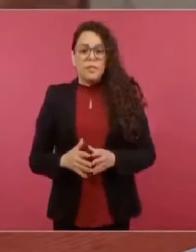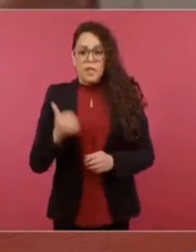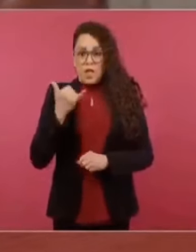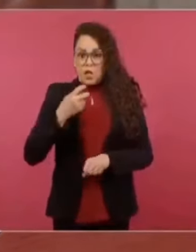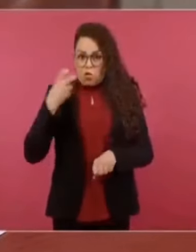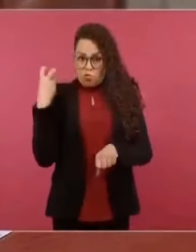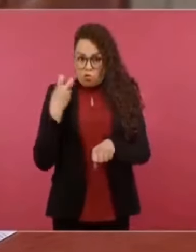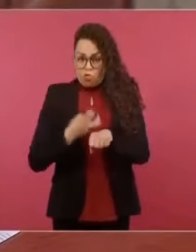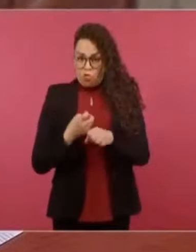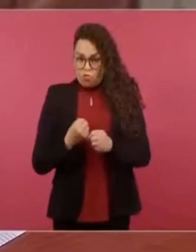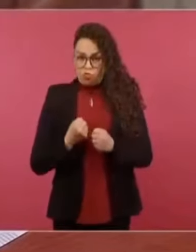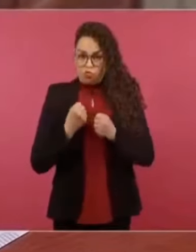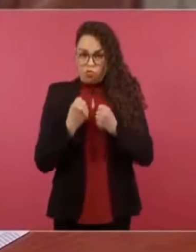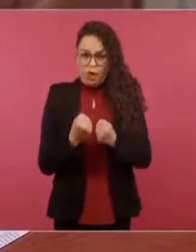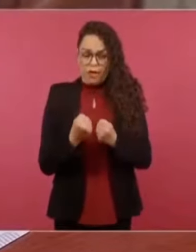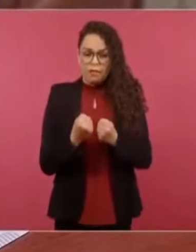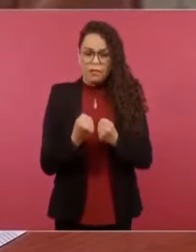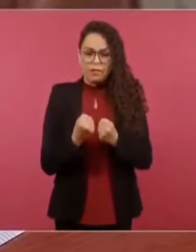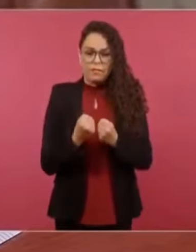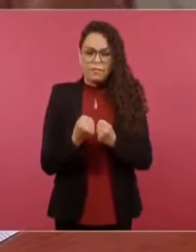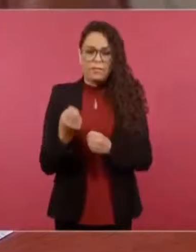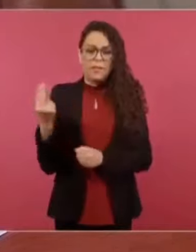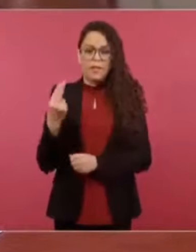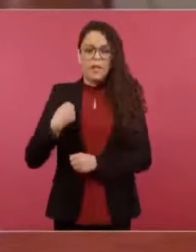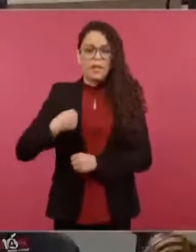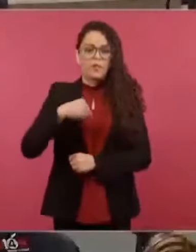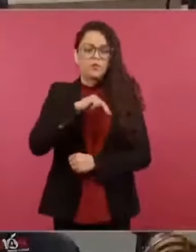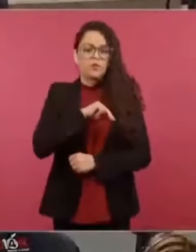podríamos haber hecho.